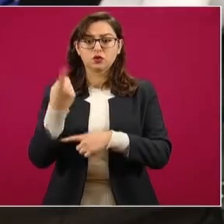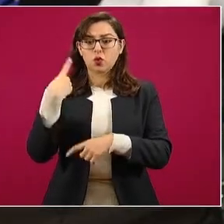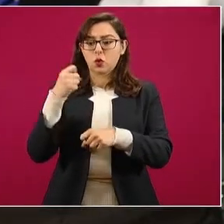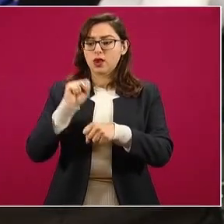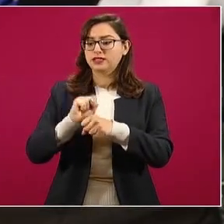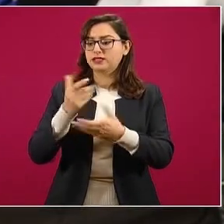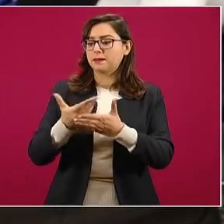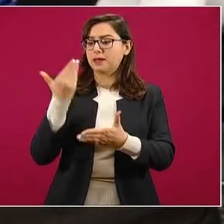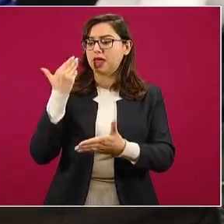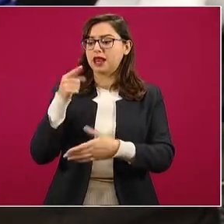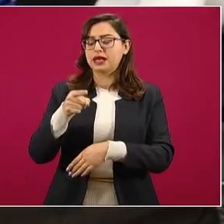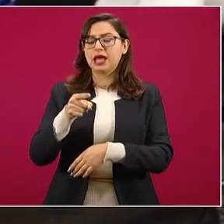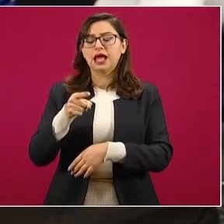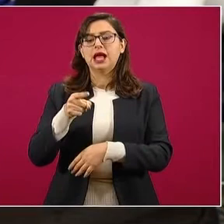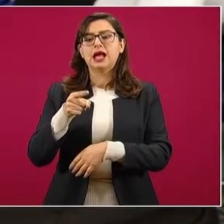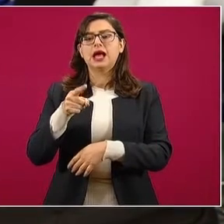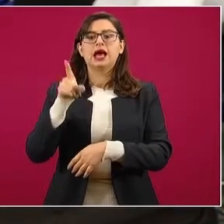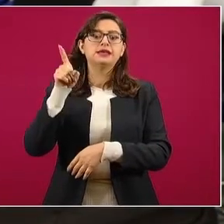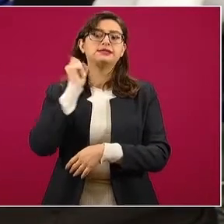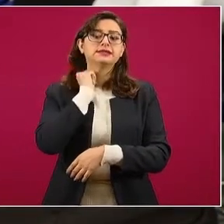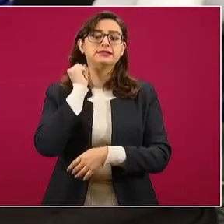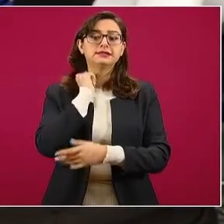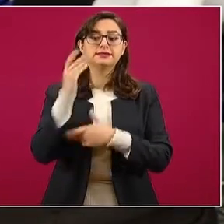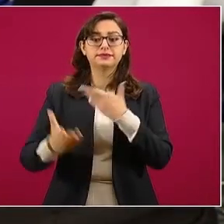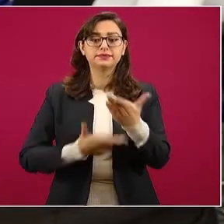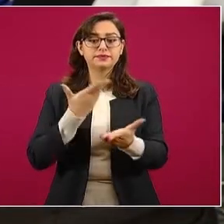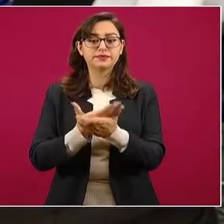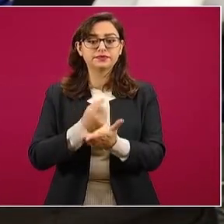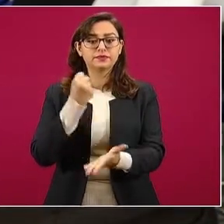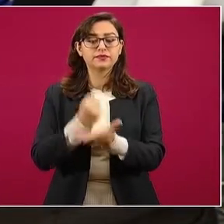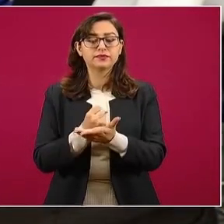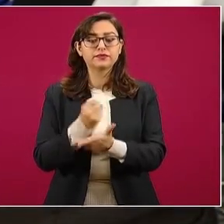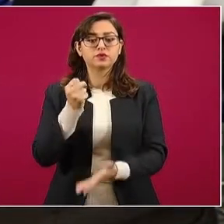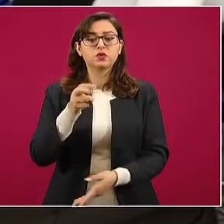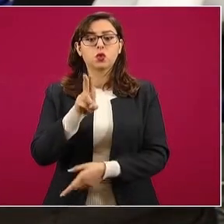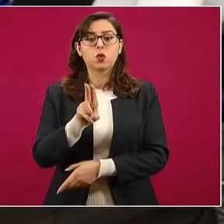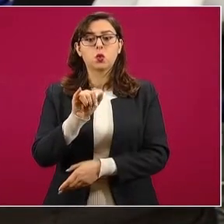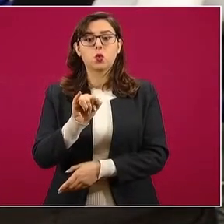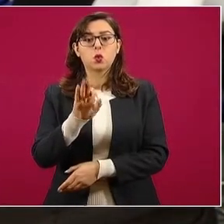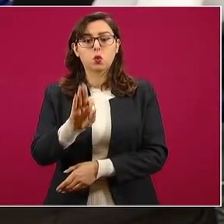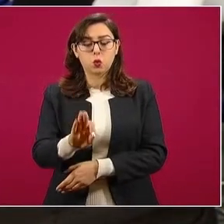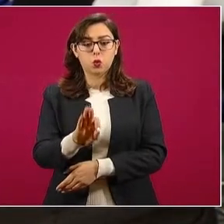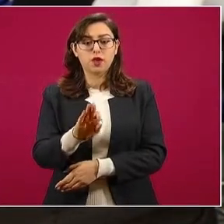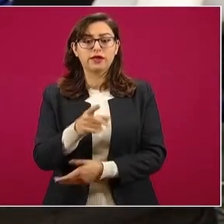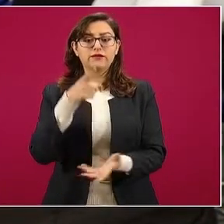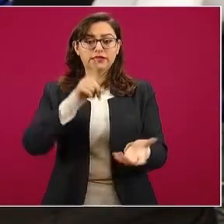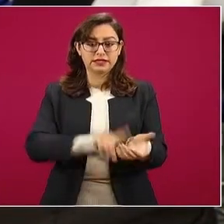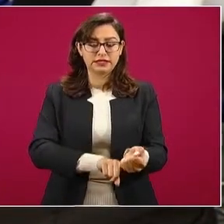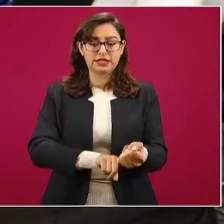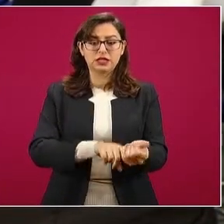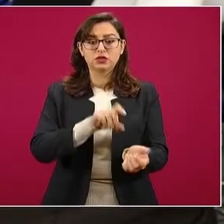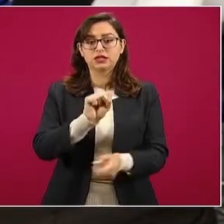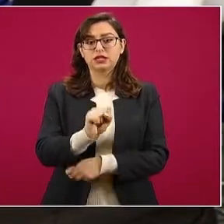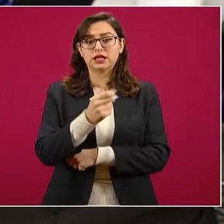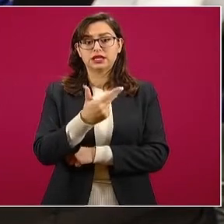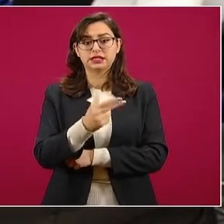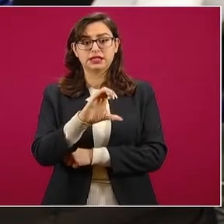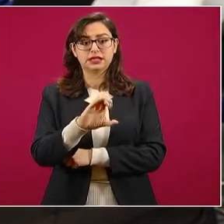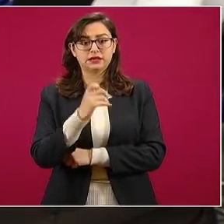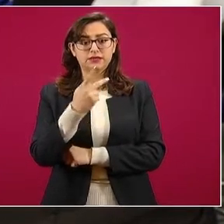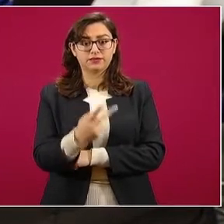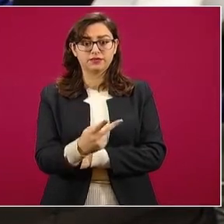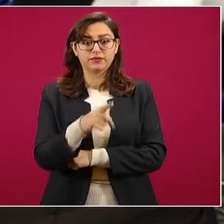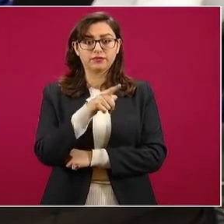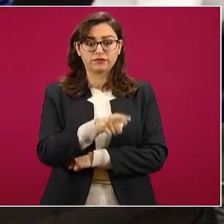la República una reforma que plantea que la unidad de investigación financiera perteneciente a la Secretaría de Hacienda y Crédito Público